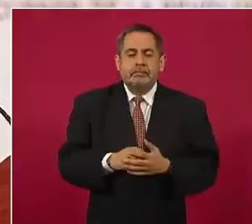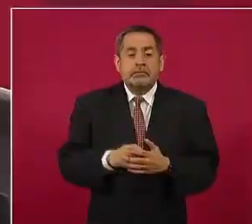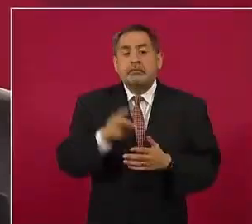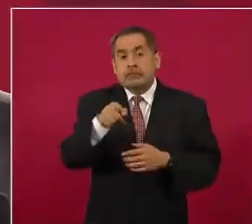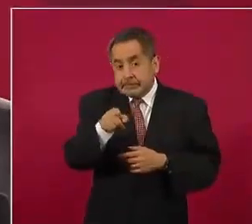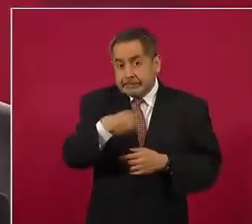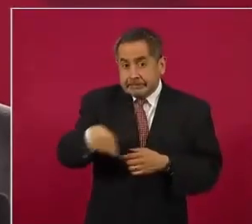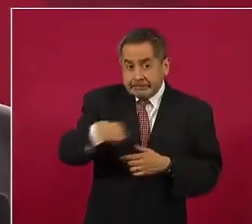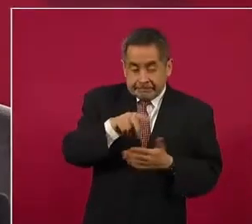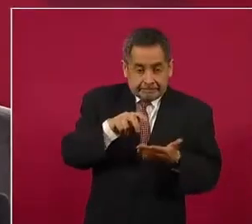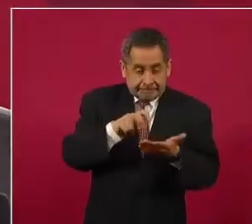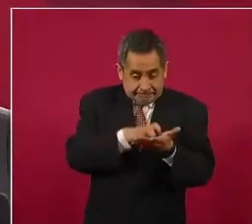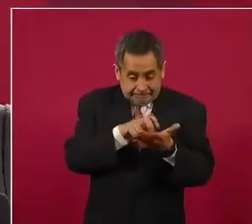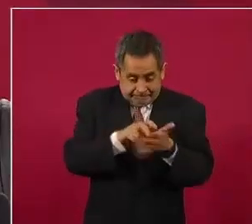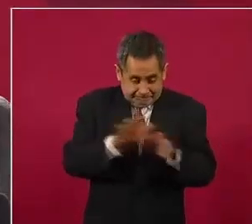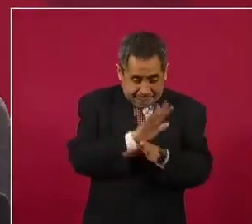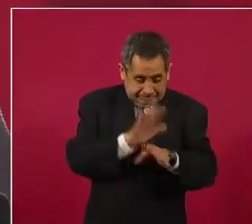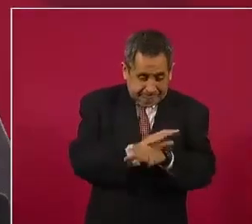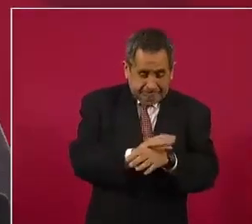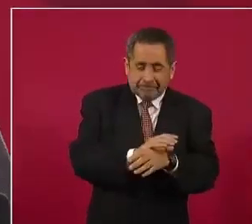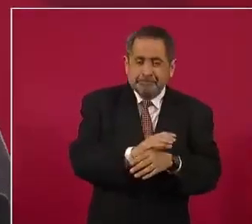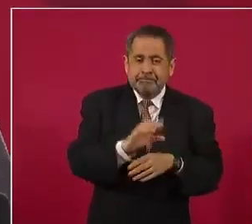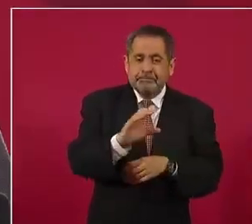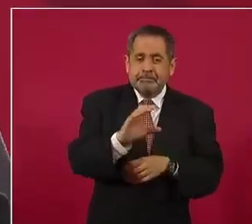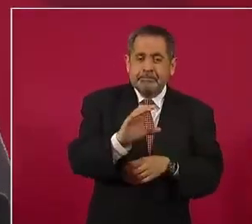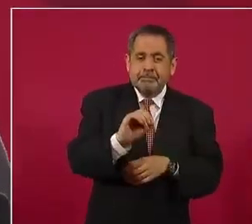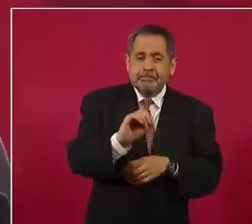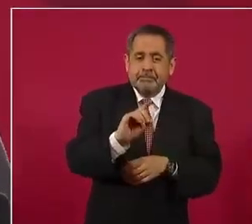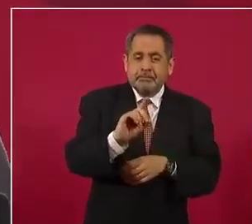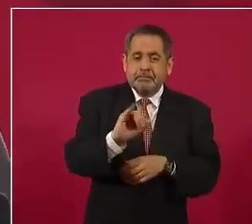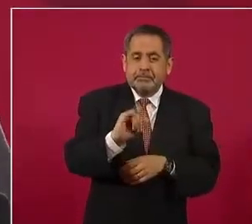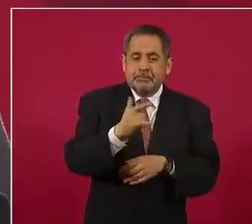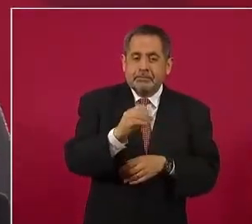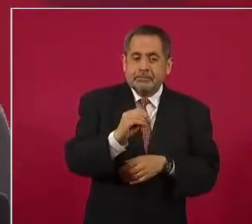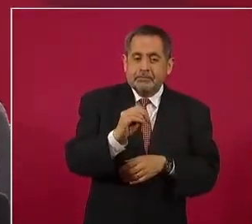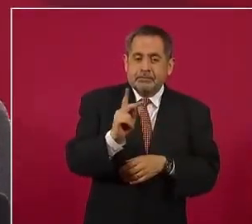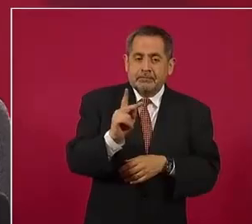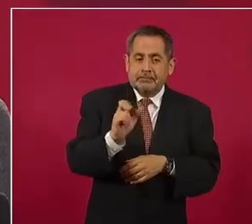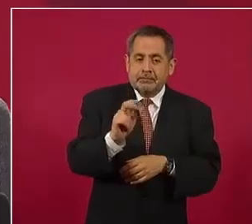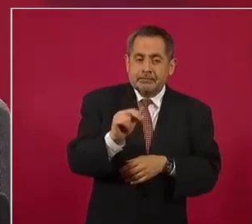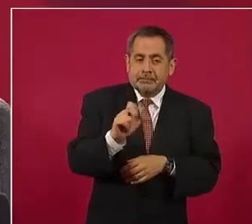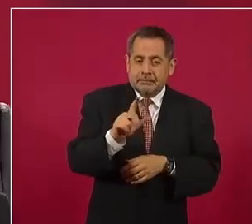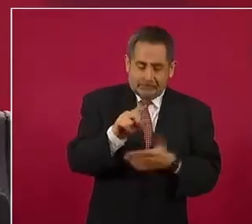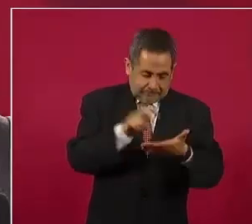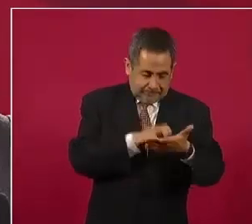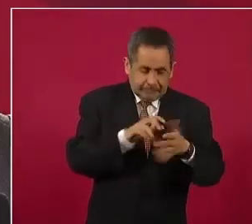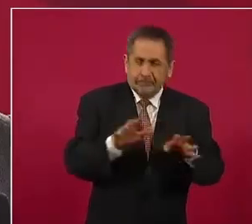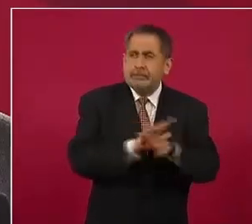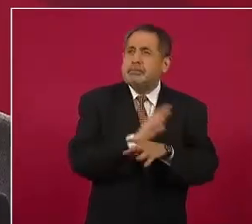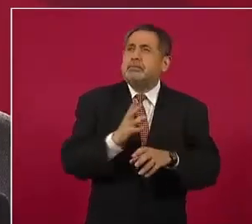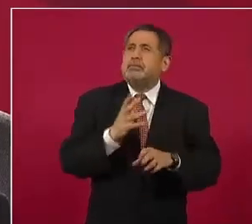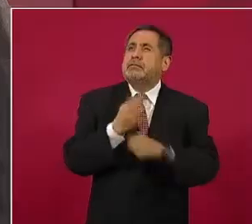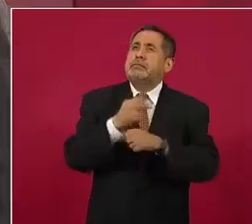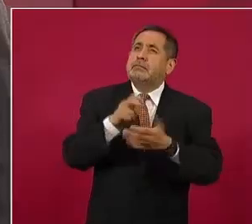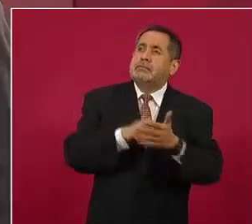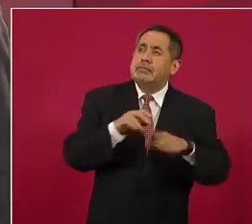modificaron el código penal en 1993